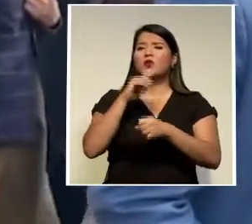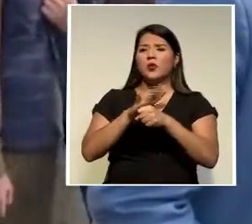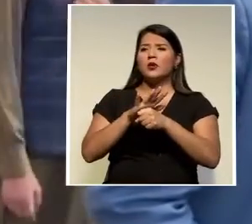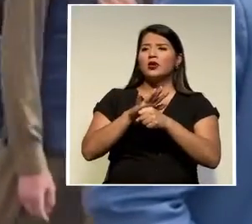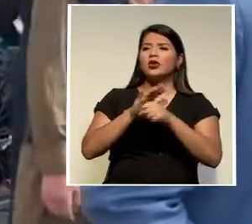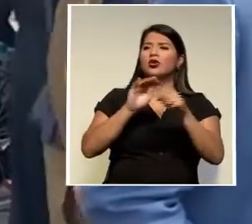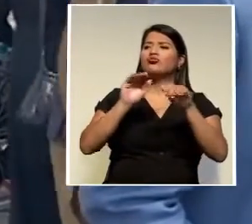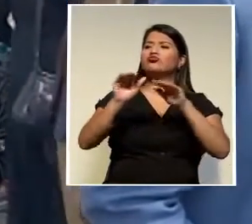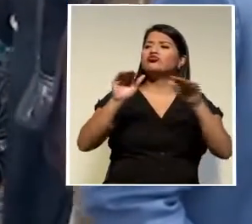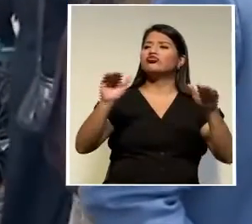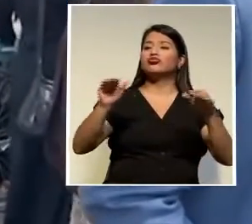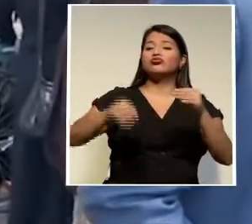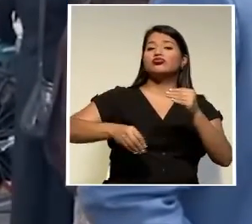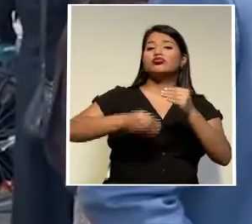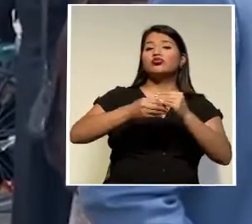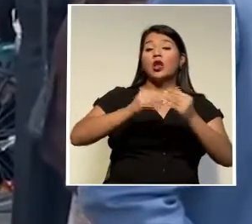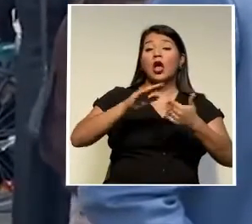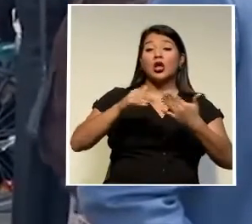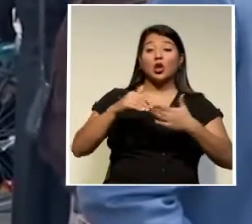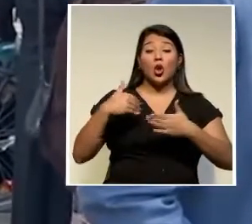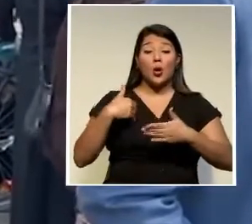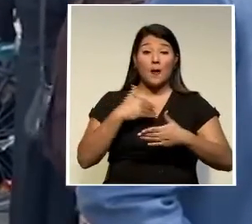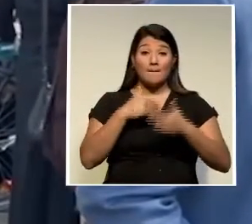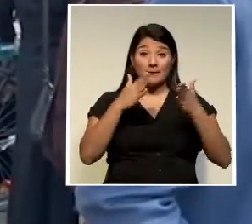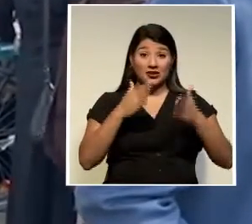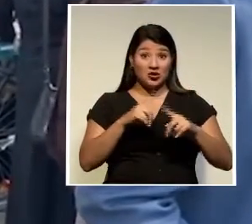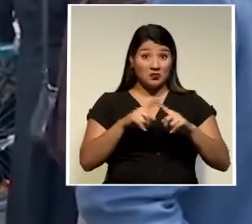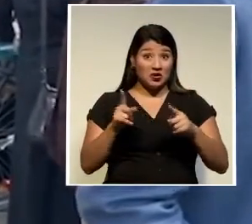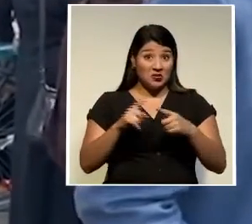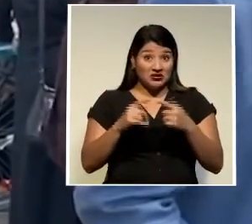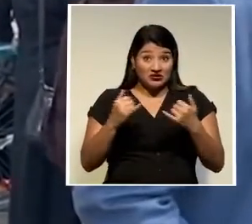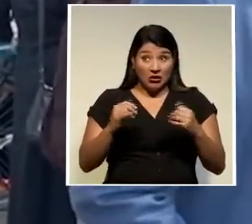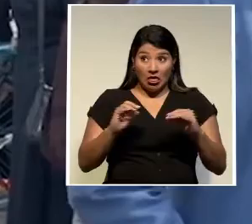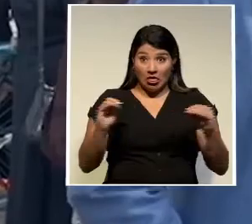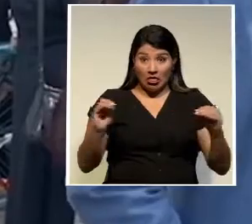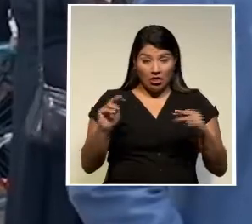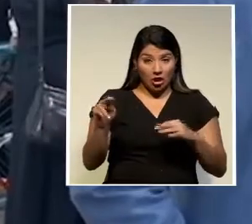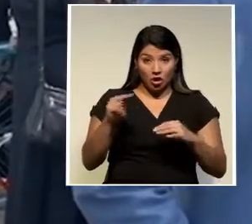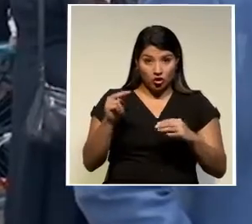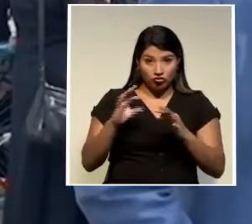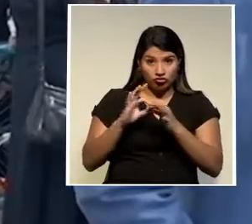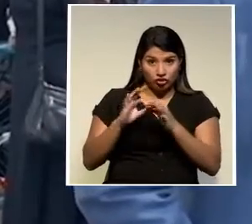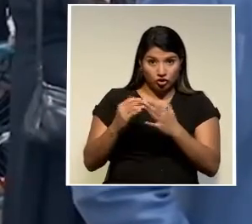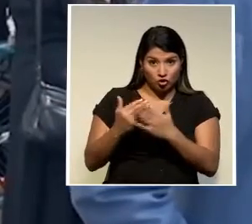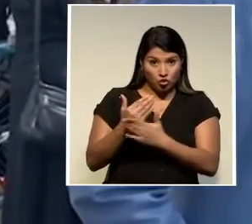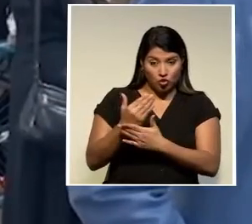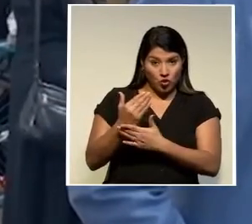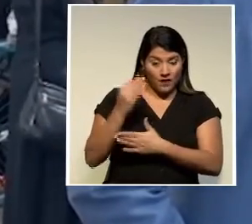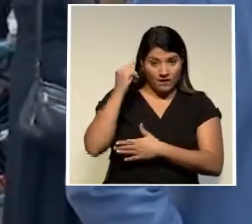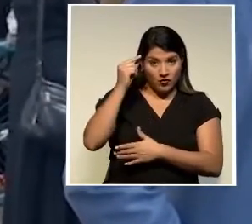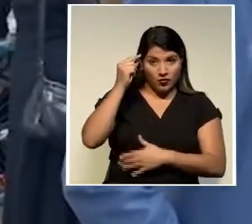los ministros en su administración. Pero hasta ahora no hemos recibido ninguna noticia sobre su nuevo régimen.